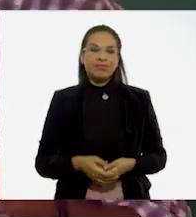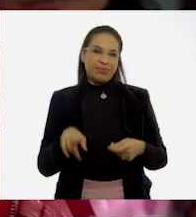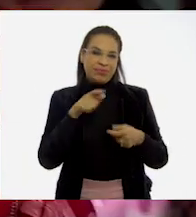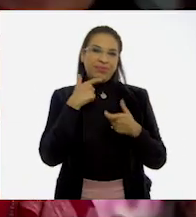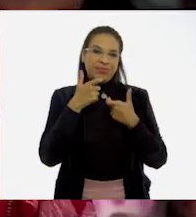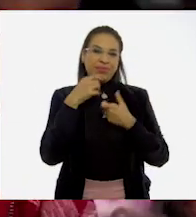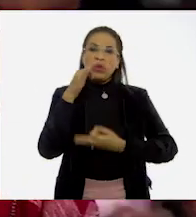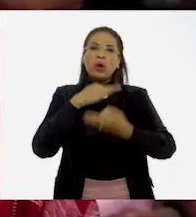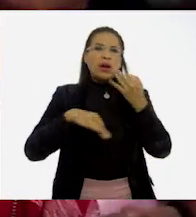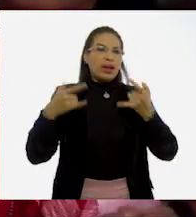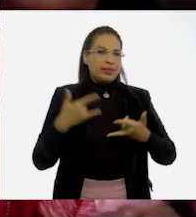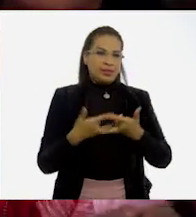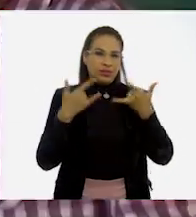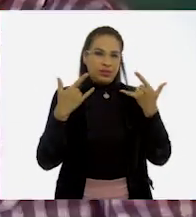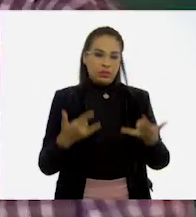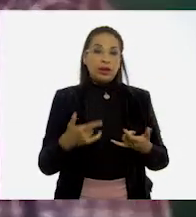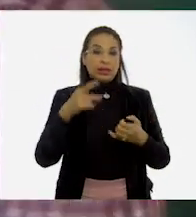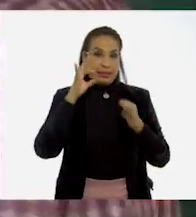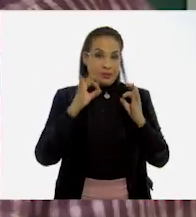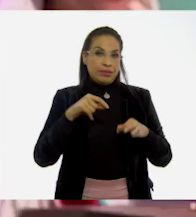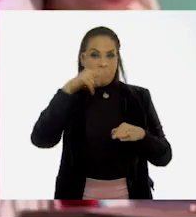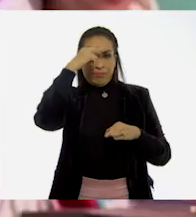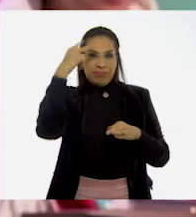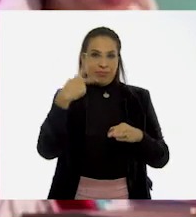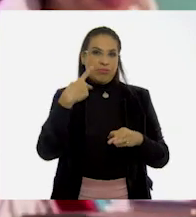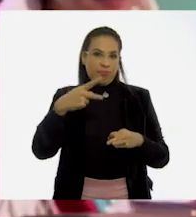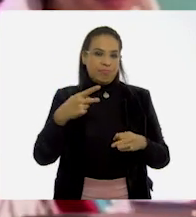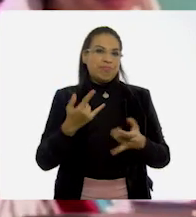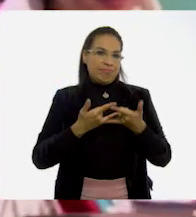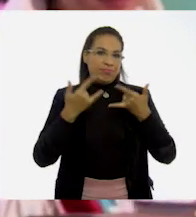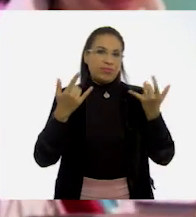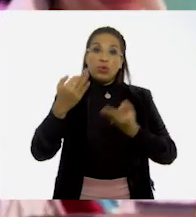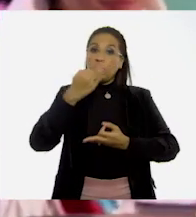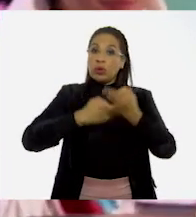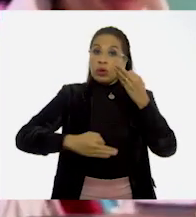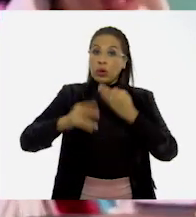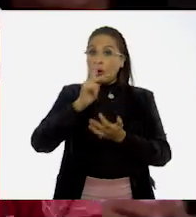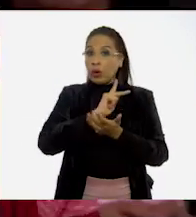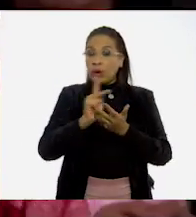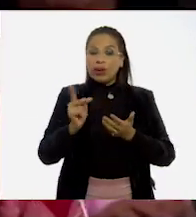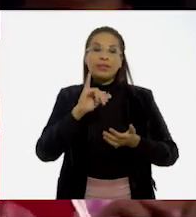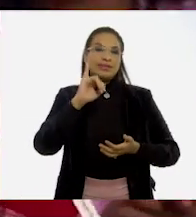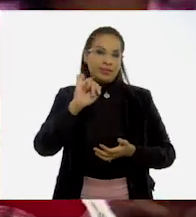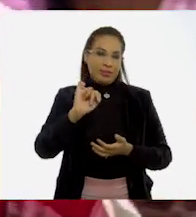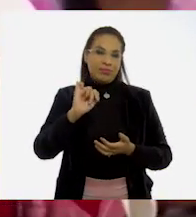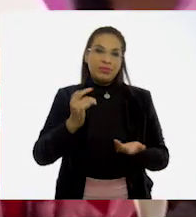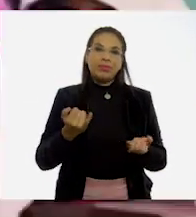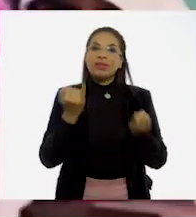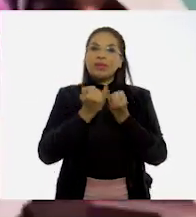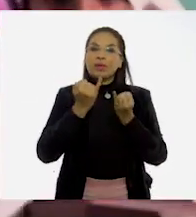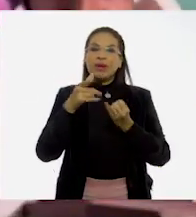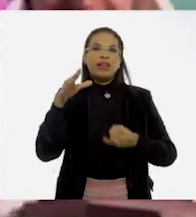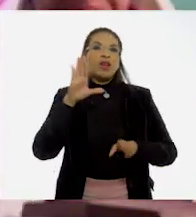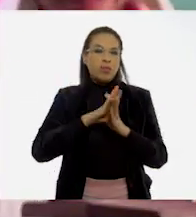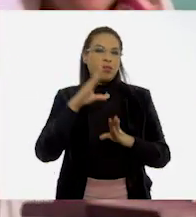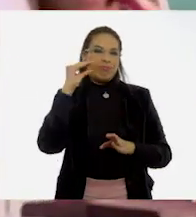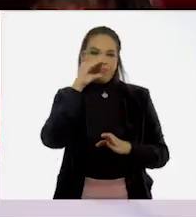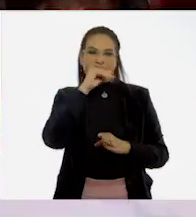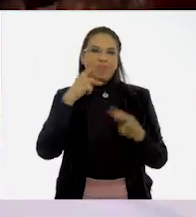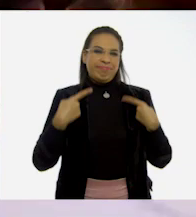Todas esas historias son parte de México. ¿Todas, profe? Sí, todas. Hasta la de los negros.